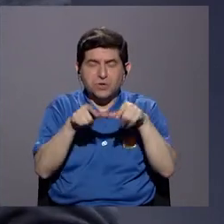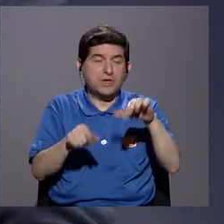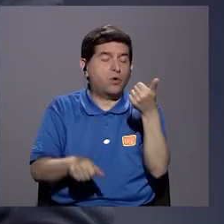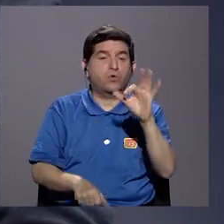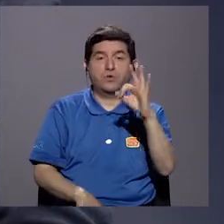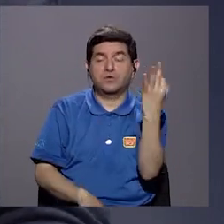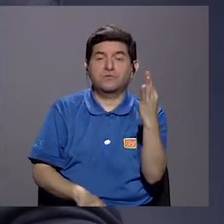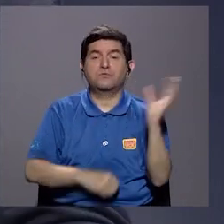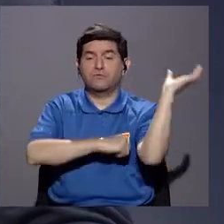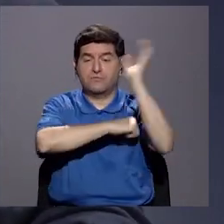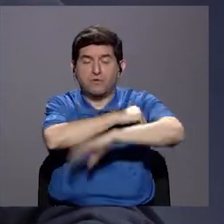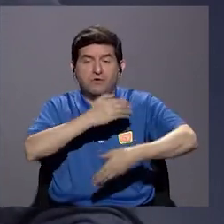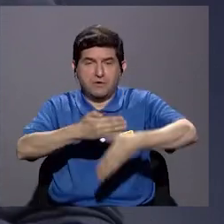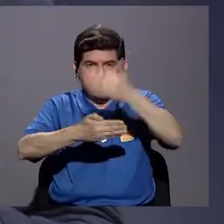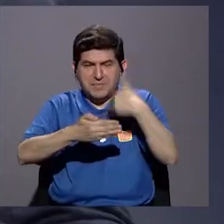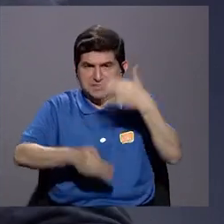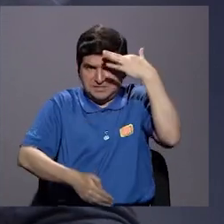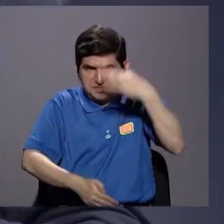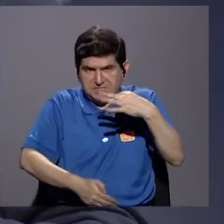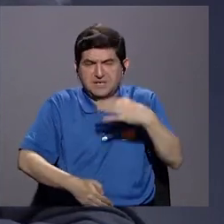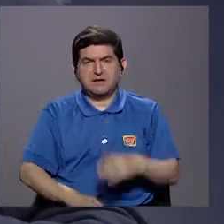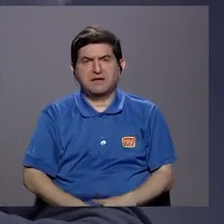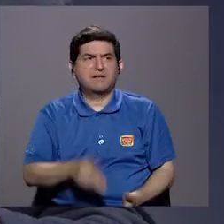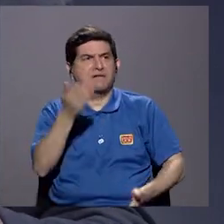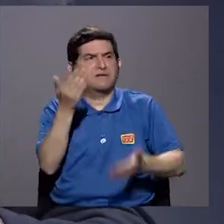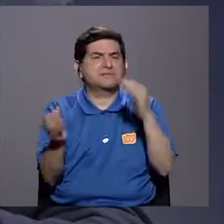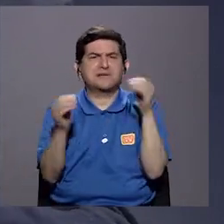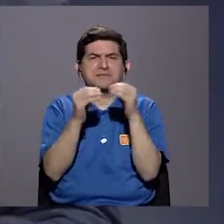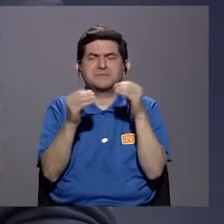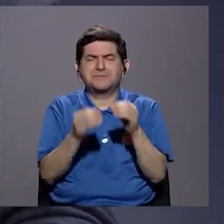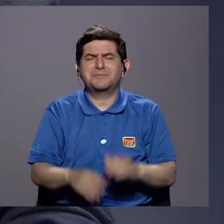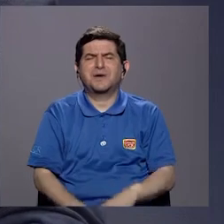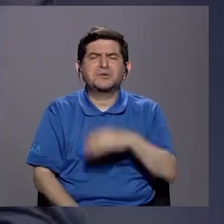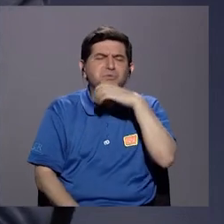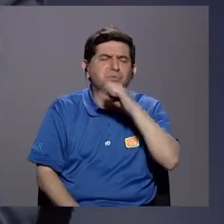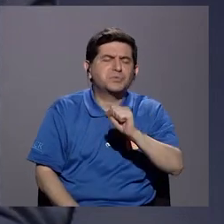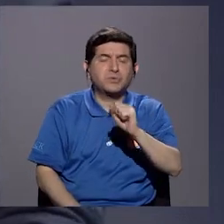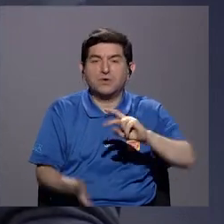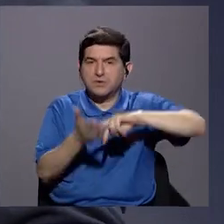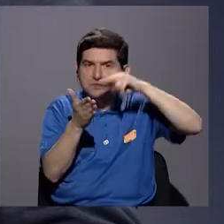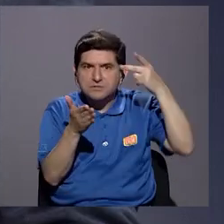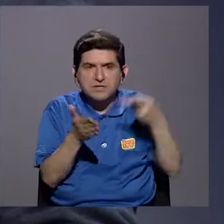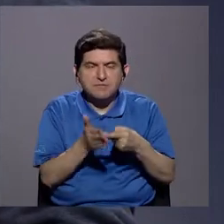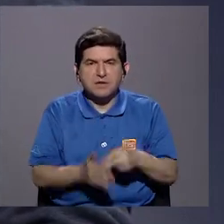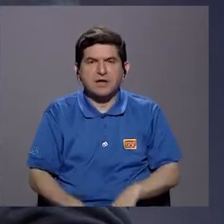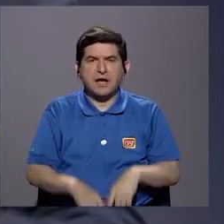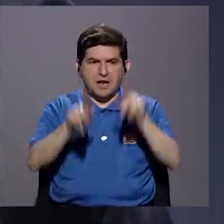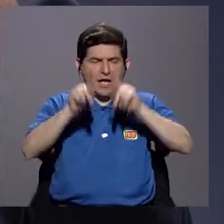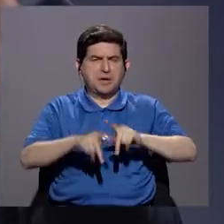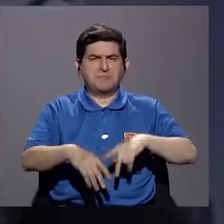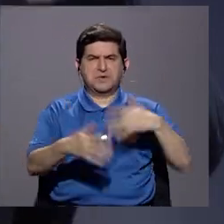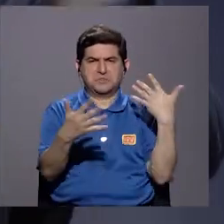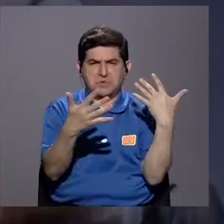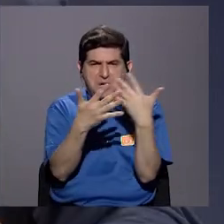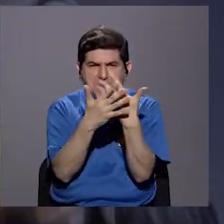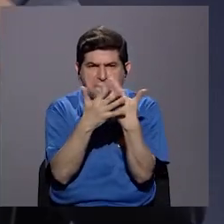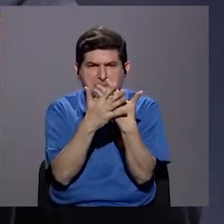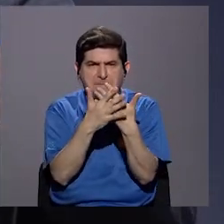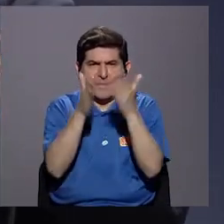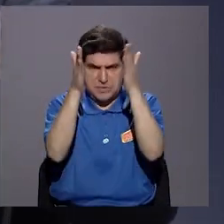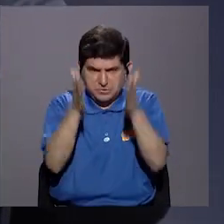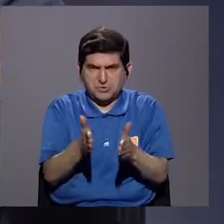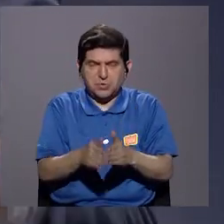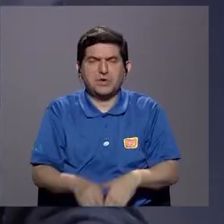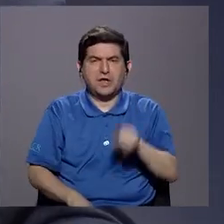digamos, de castigo que se aplicaban antes, que se consideraban más primitivas que lo que suponía, digamos, encerrar a alguien en un espacio